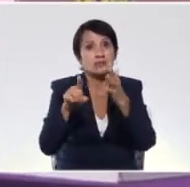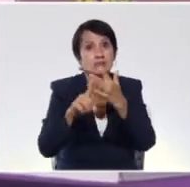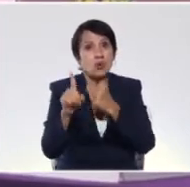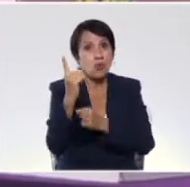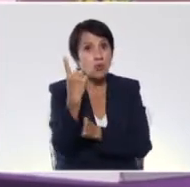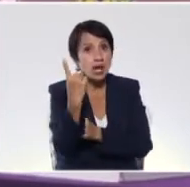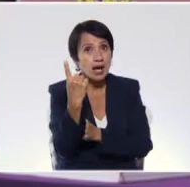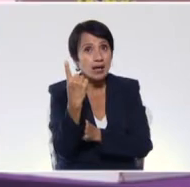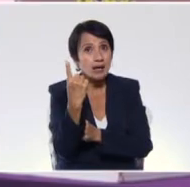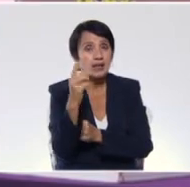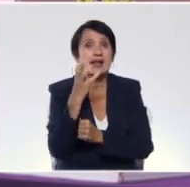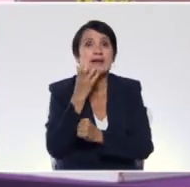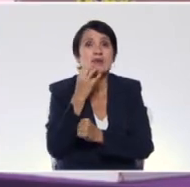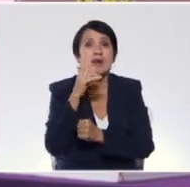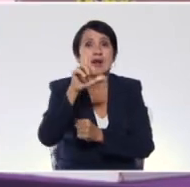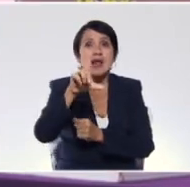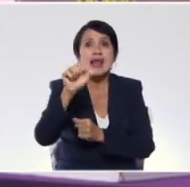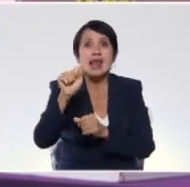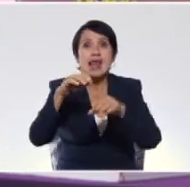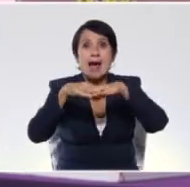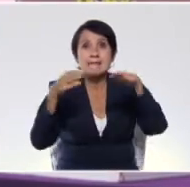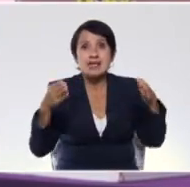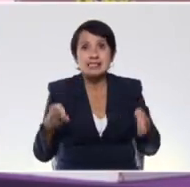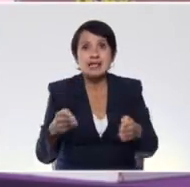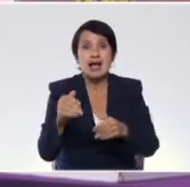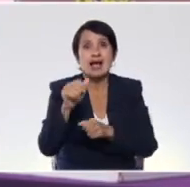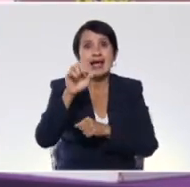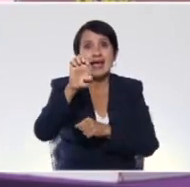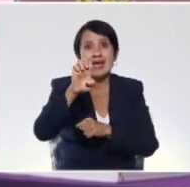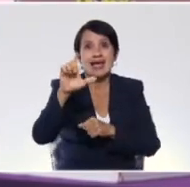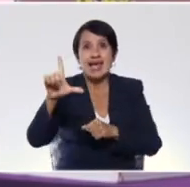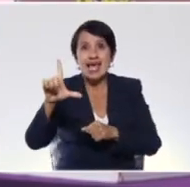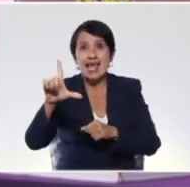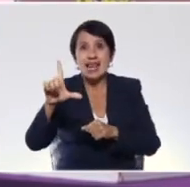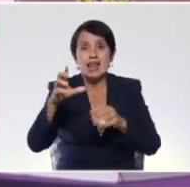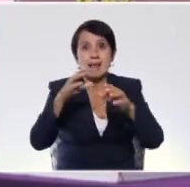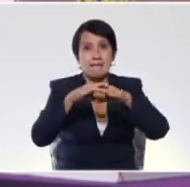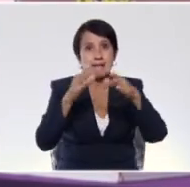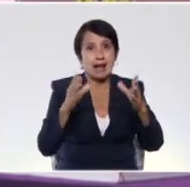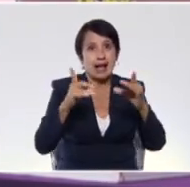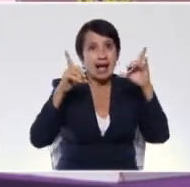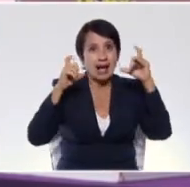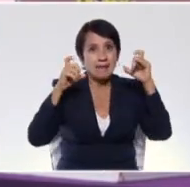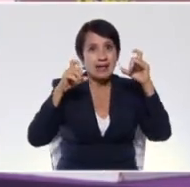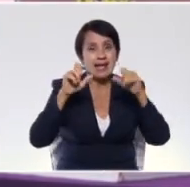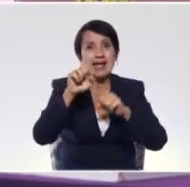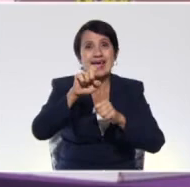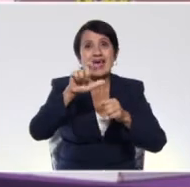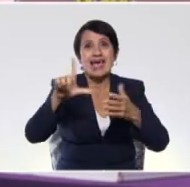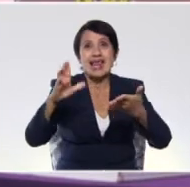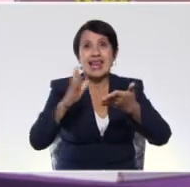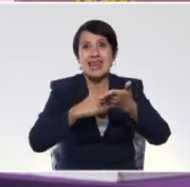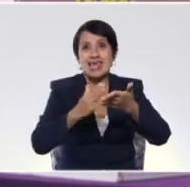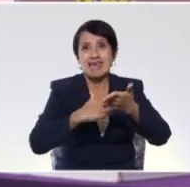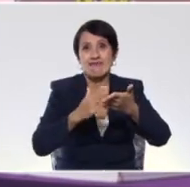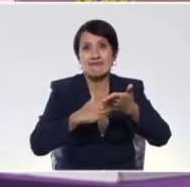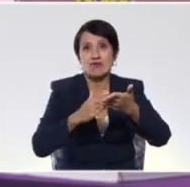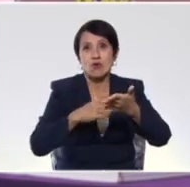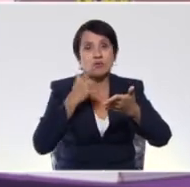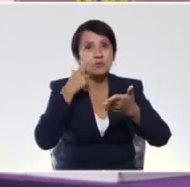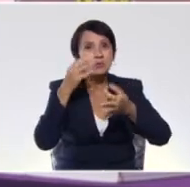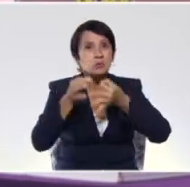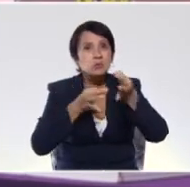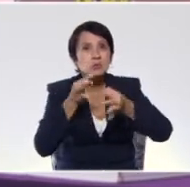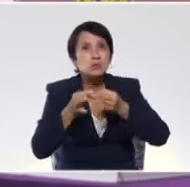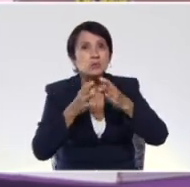por ejemplo, la mesa, la silla, la cámara, el libro, ok, nos damos cuenta